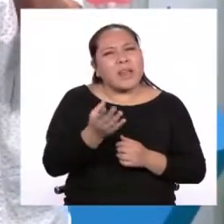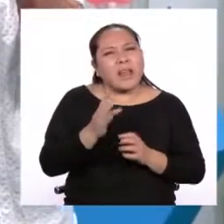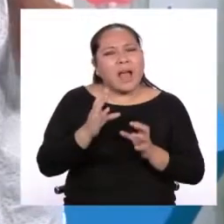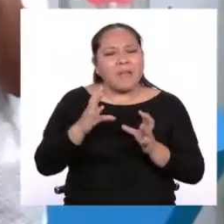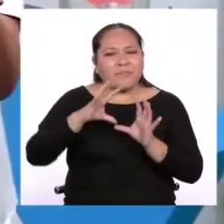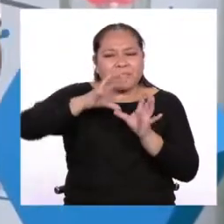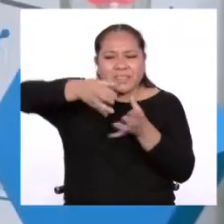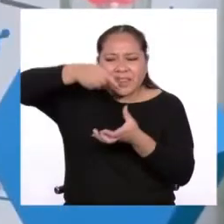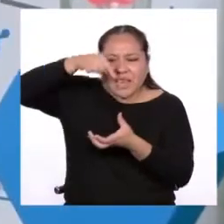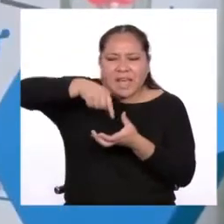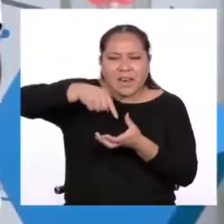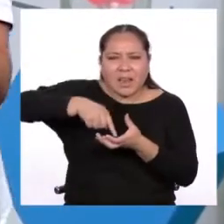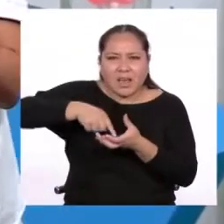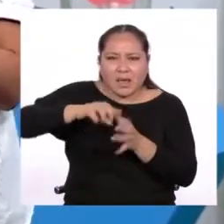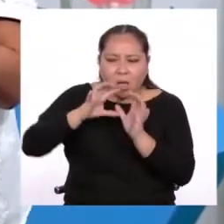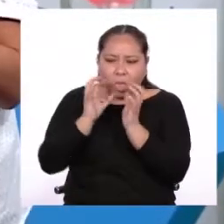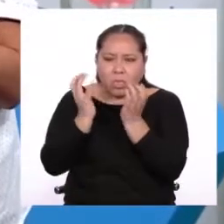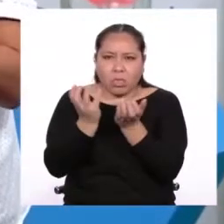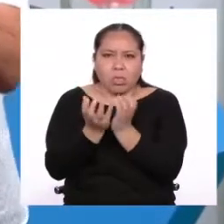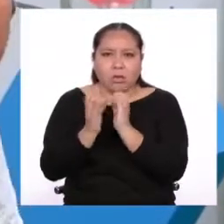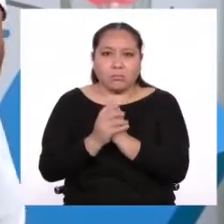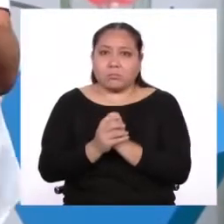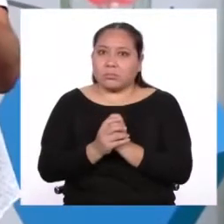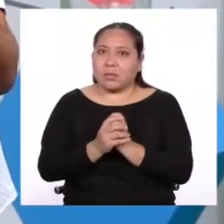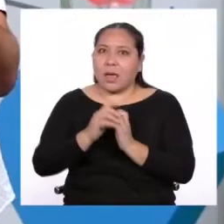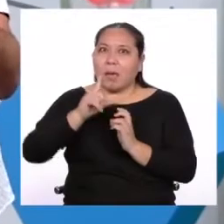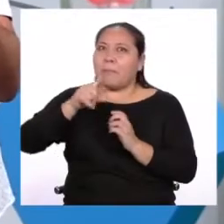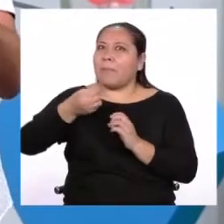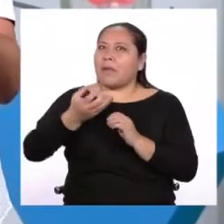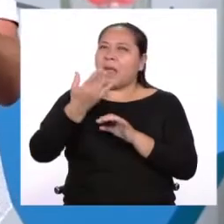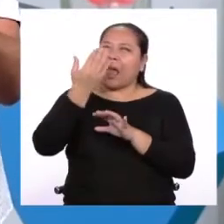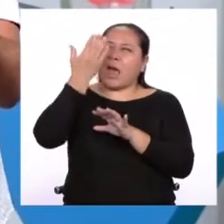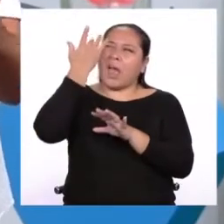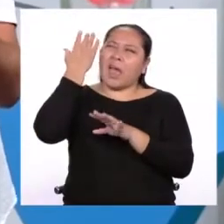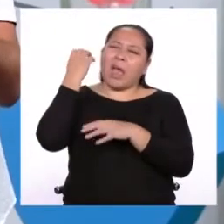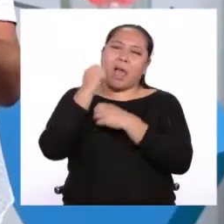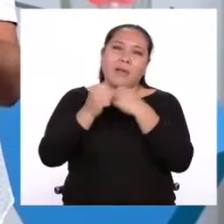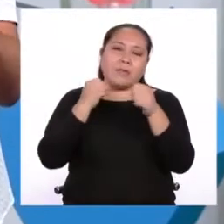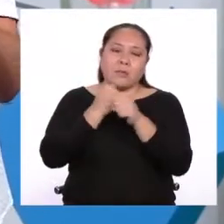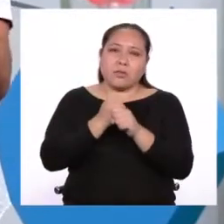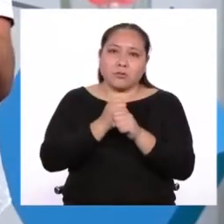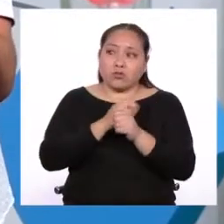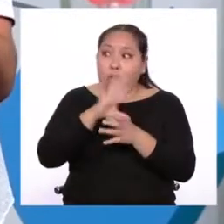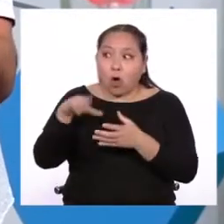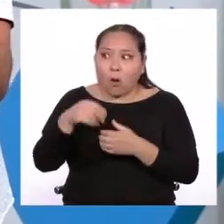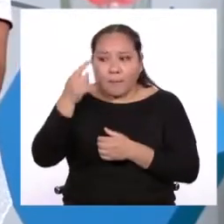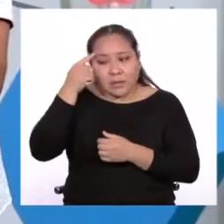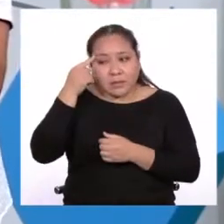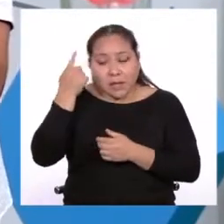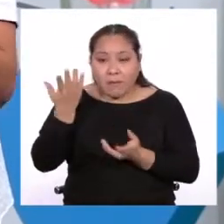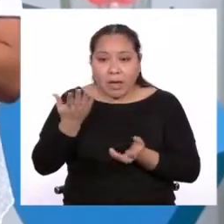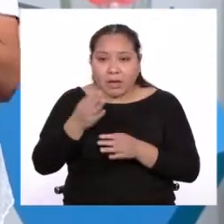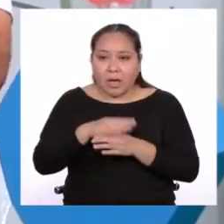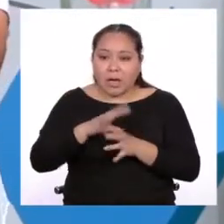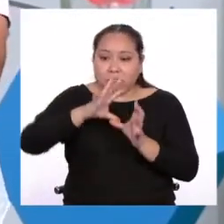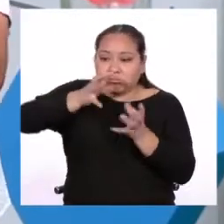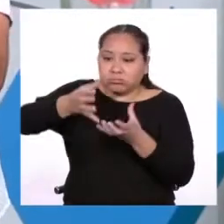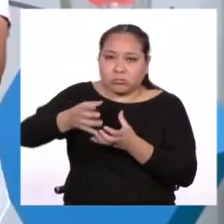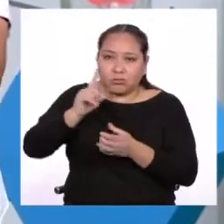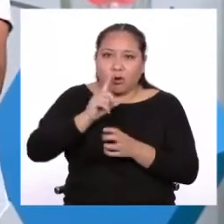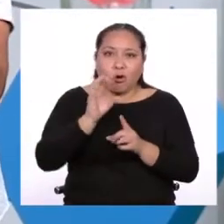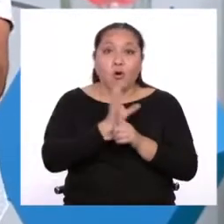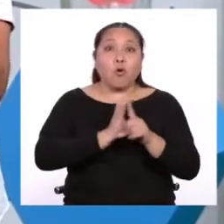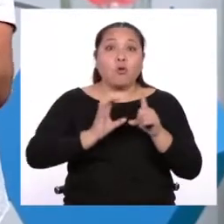Hace miles de años, obviamente no todos pensaban que la tierra era redonda. De hecho, en culturas que llegaron a ser